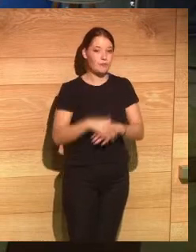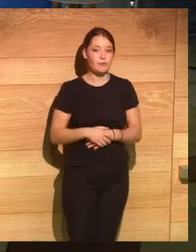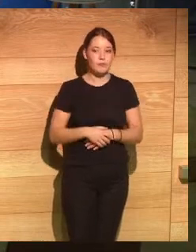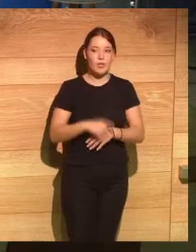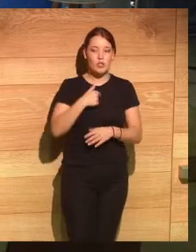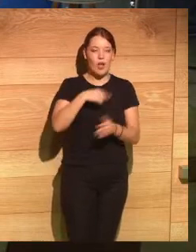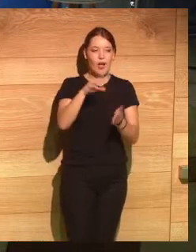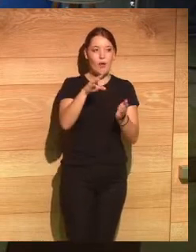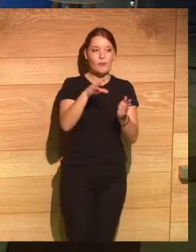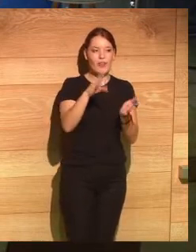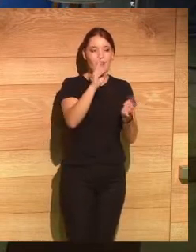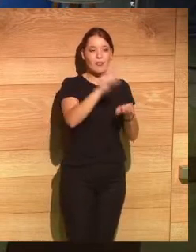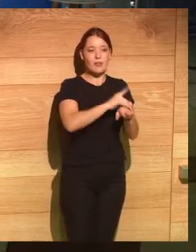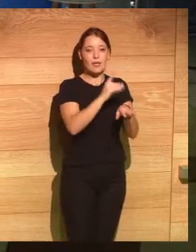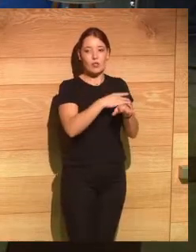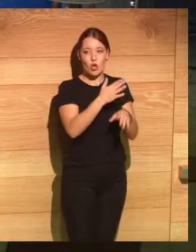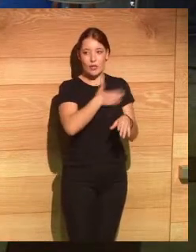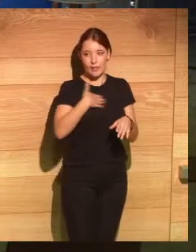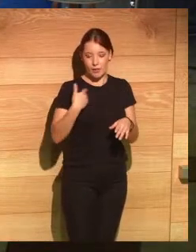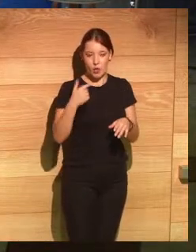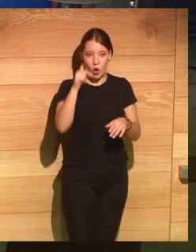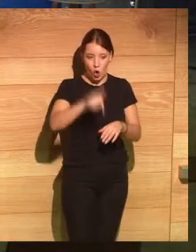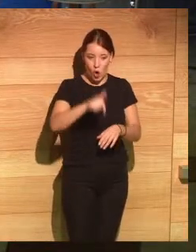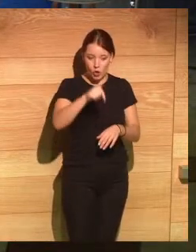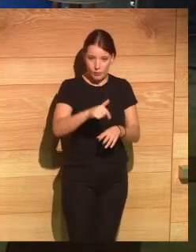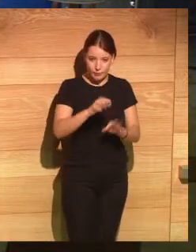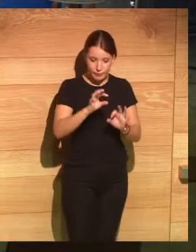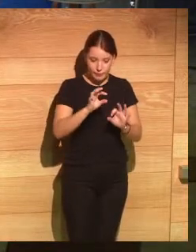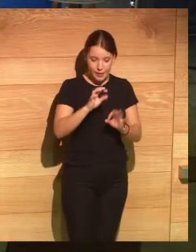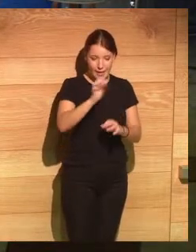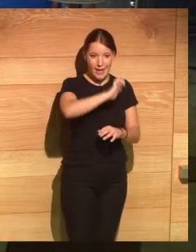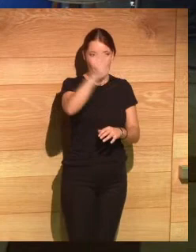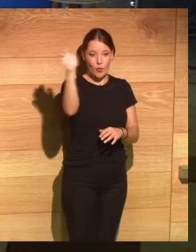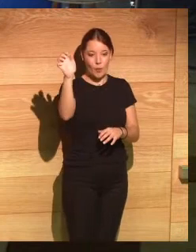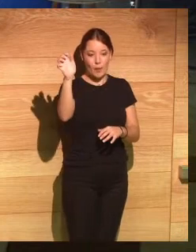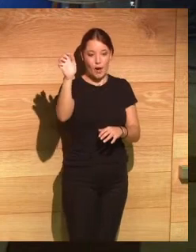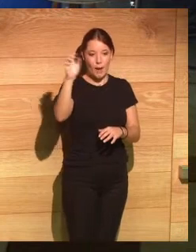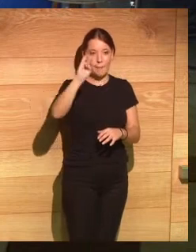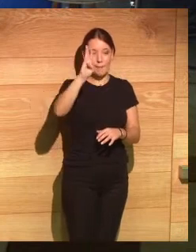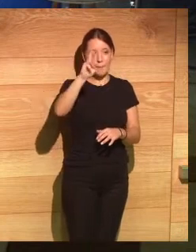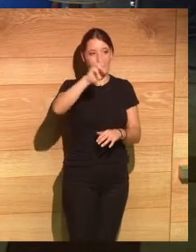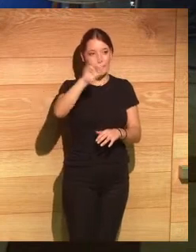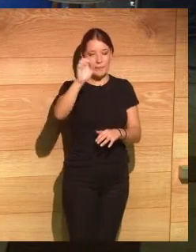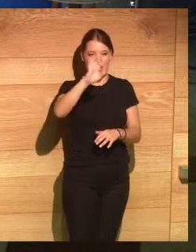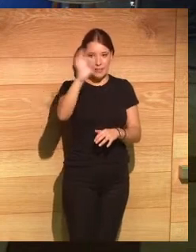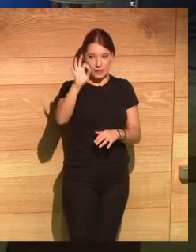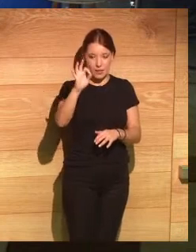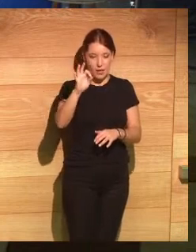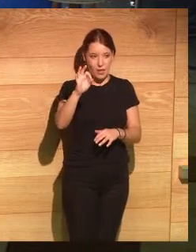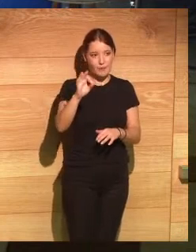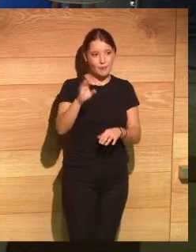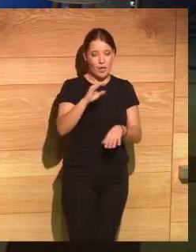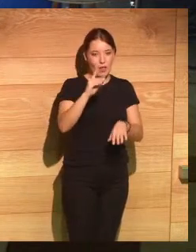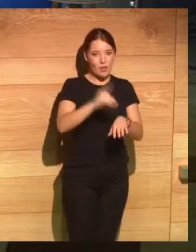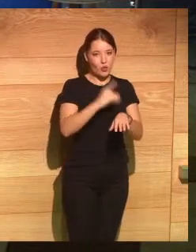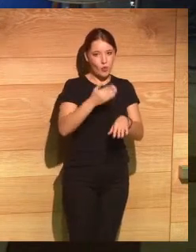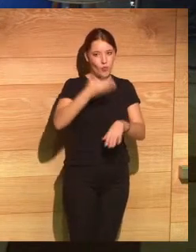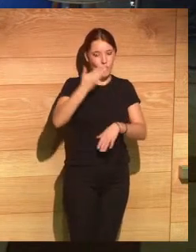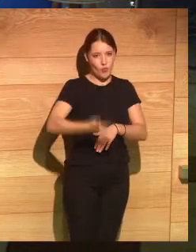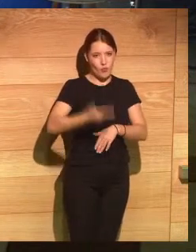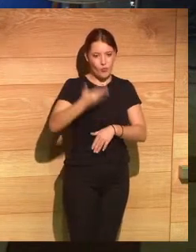dar un dato de hoy de Europa Press un dato que es realmente impactante